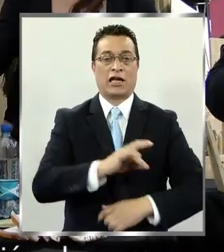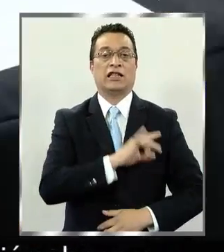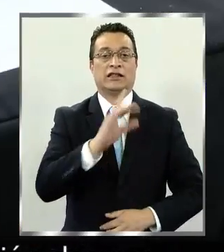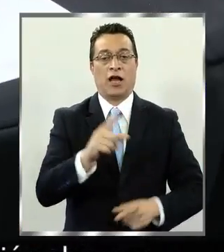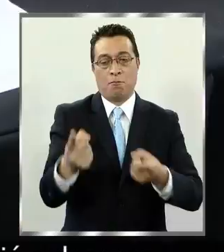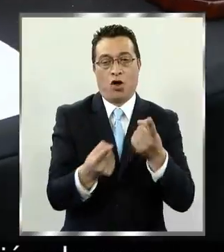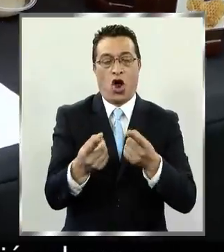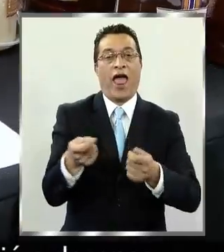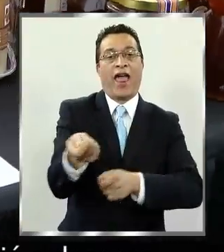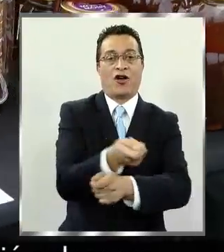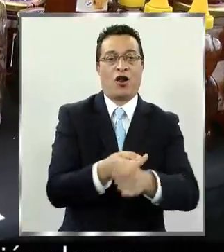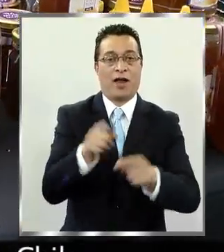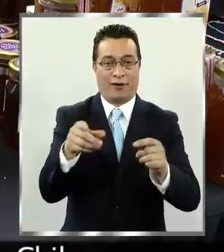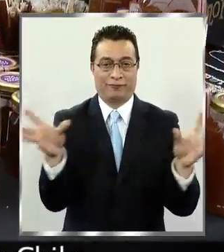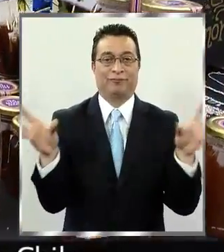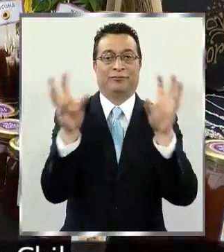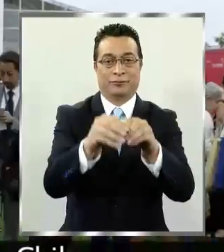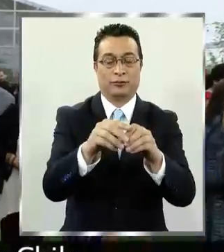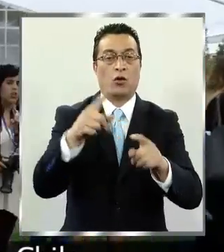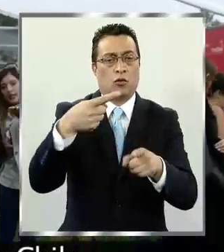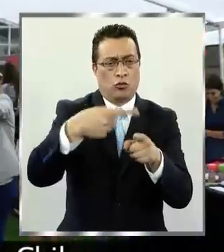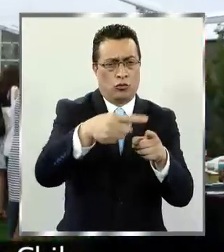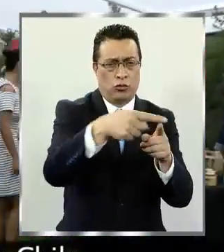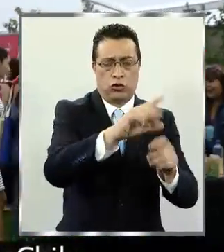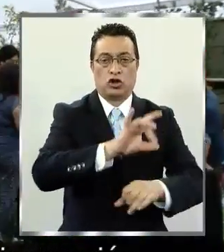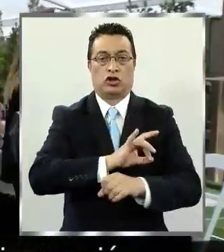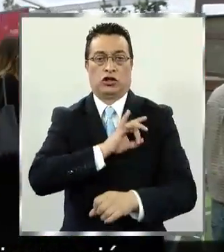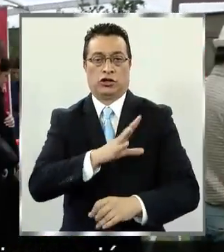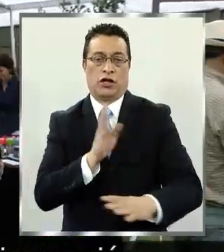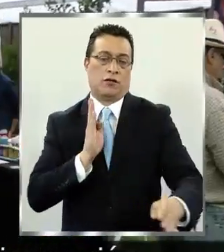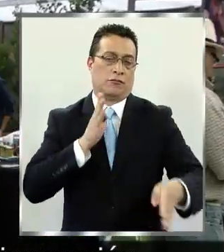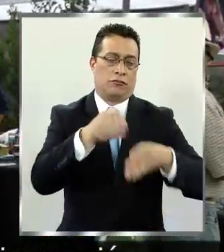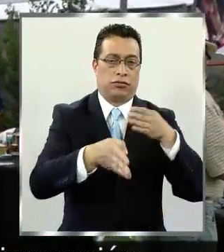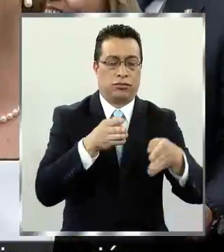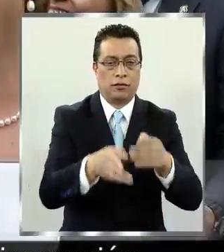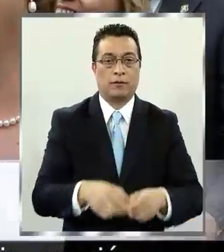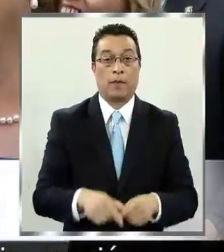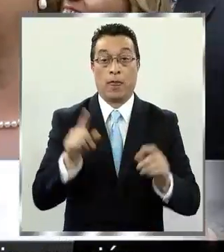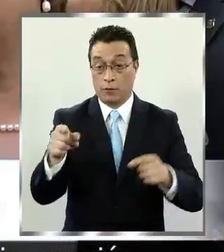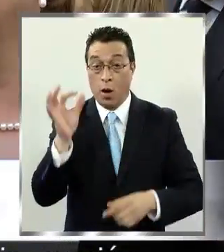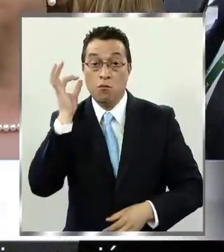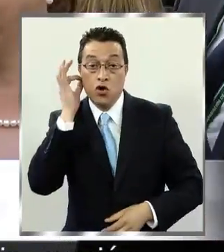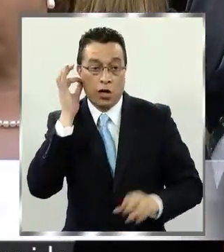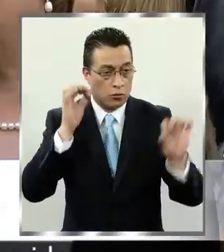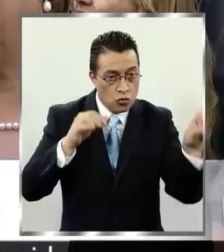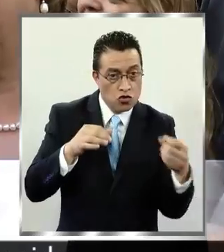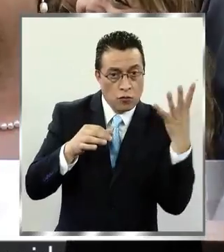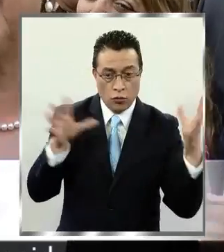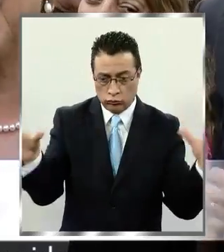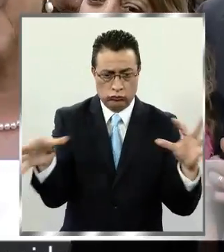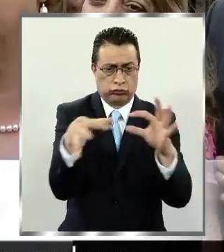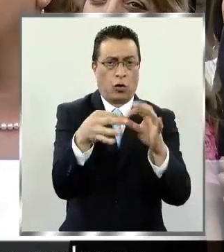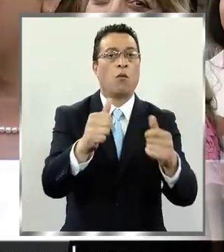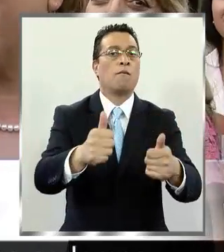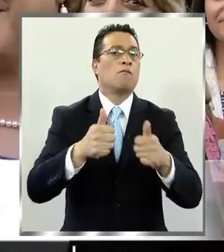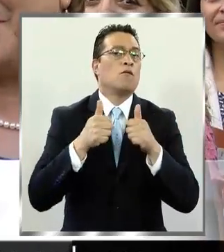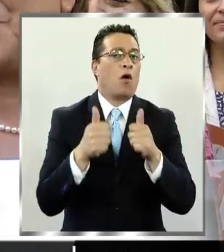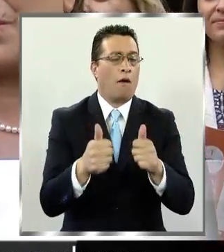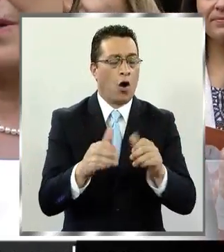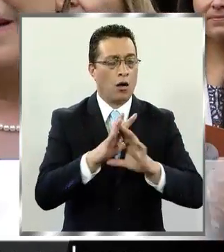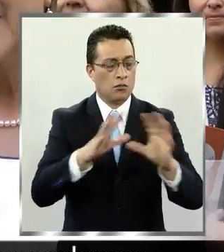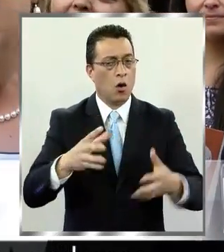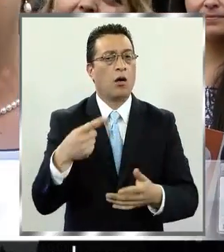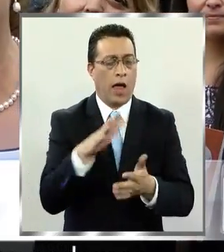la Economía, que reunió a decenas de emprendedoras de todo Chile. La combinación entre mujer e innovación es muy virtuosa. Hemos tenido ejemplos muy